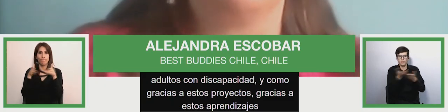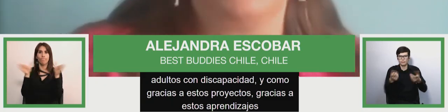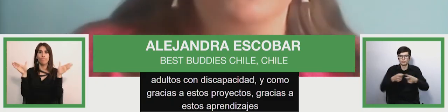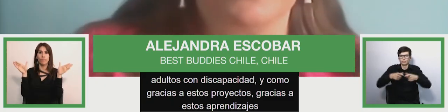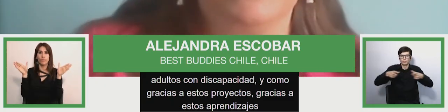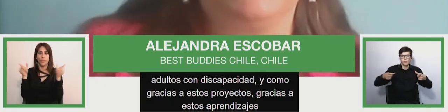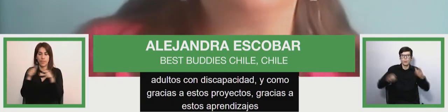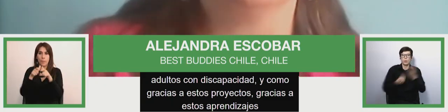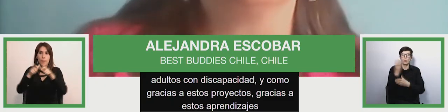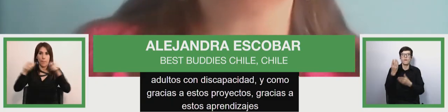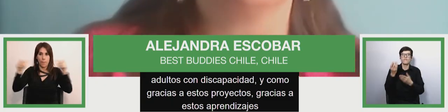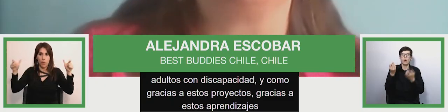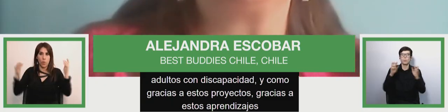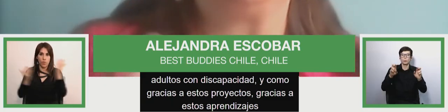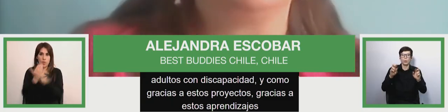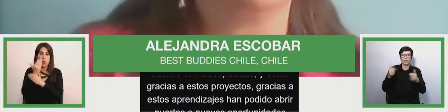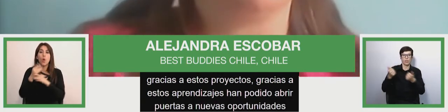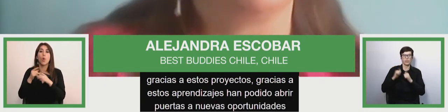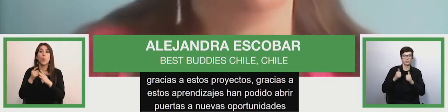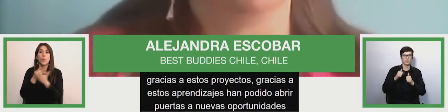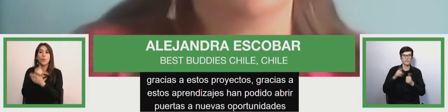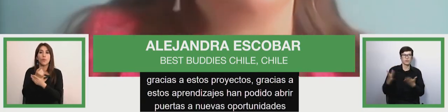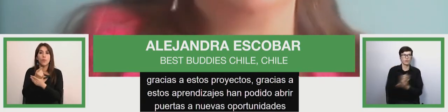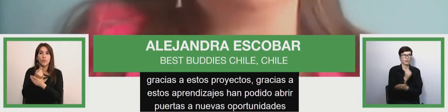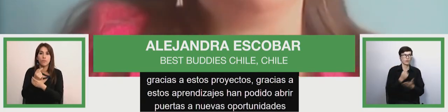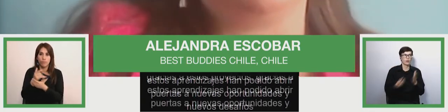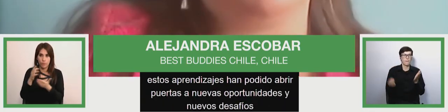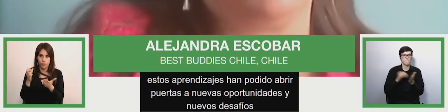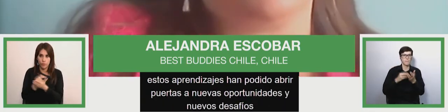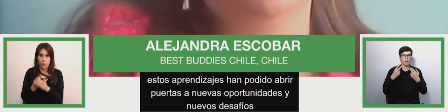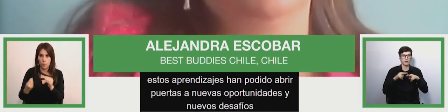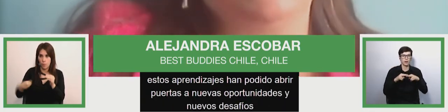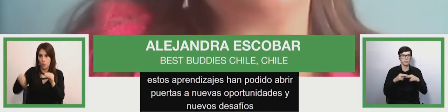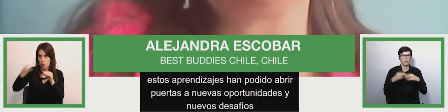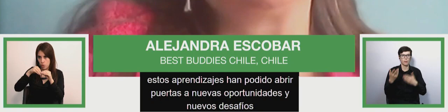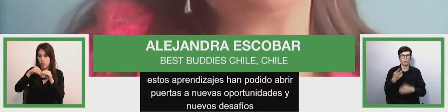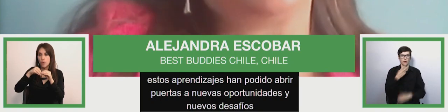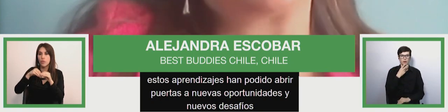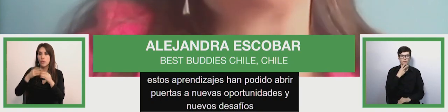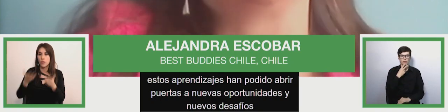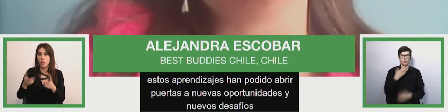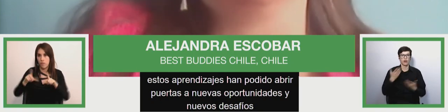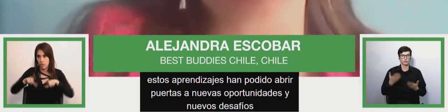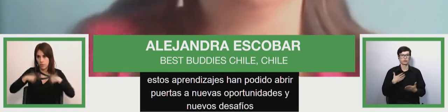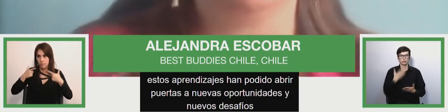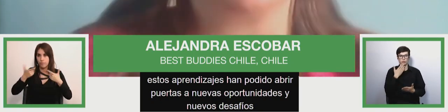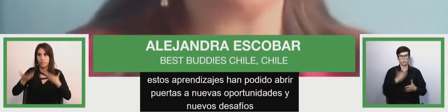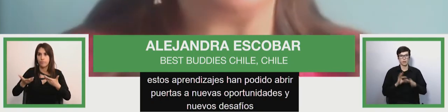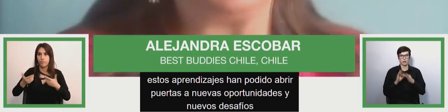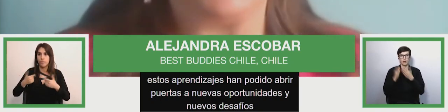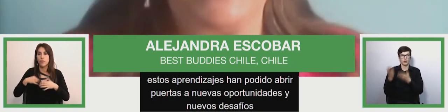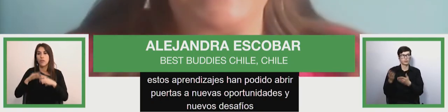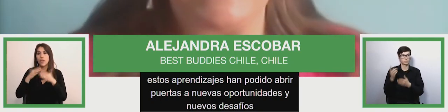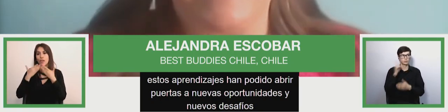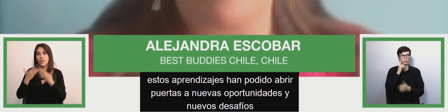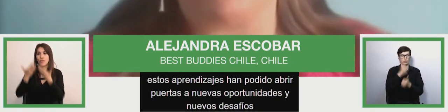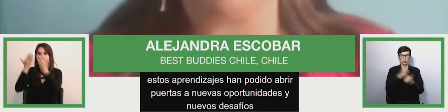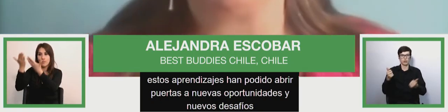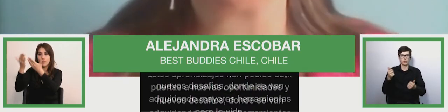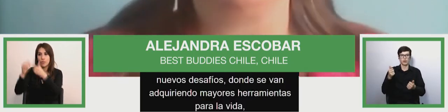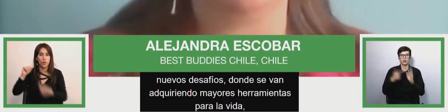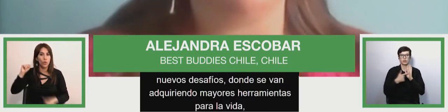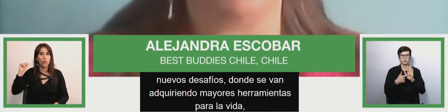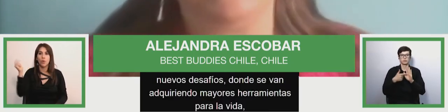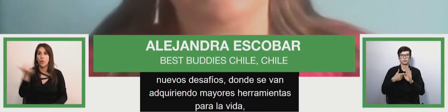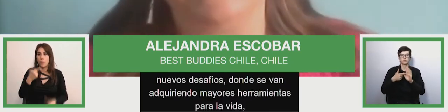desafíos en donde se van adquiriendo mayores herramientas para la vida así que agradecemos a todos los expositores por